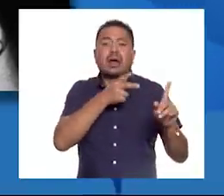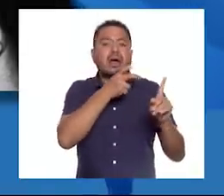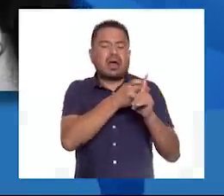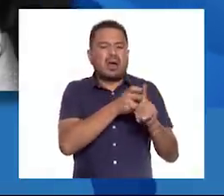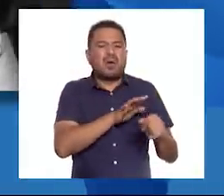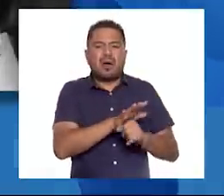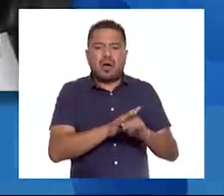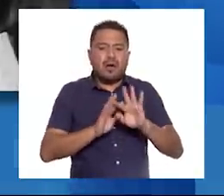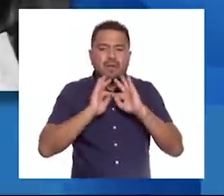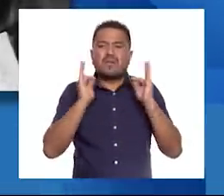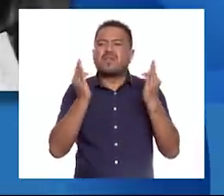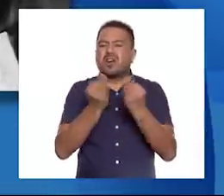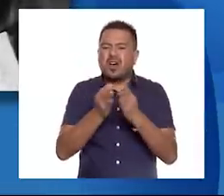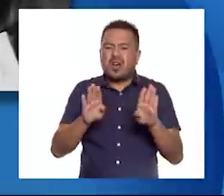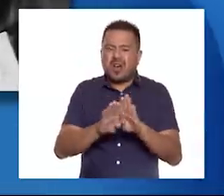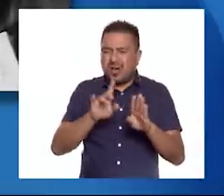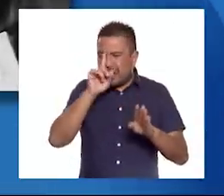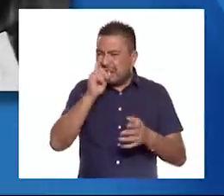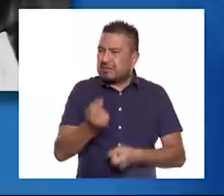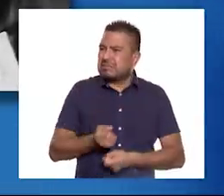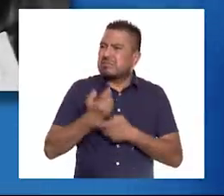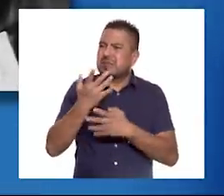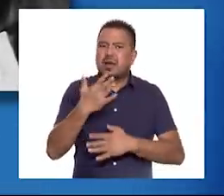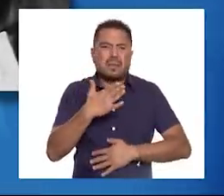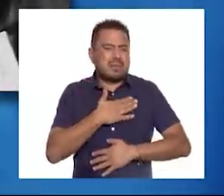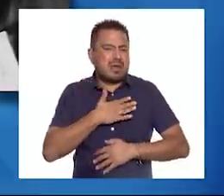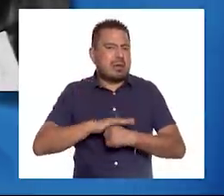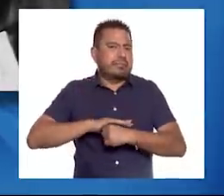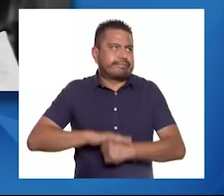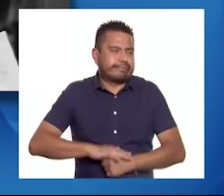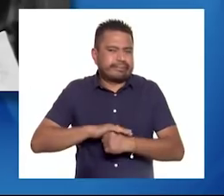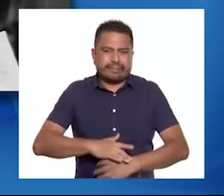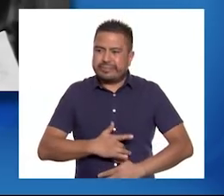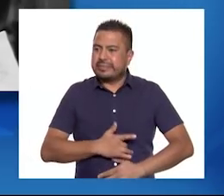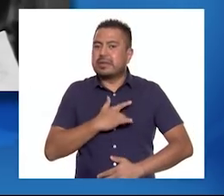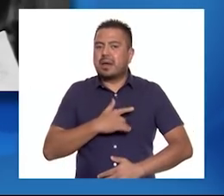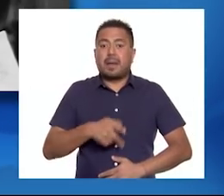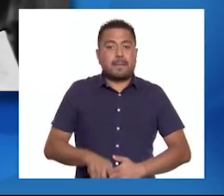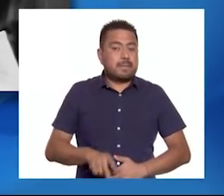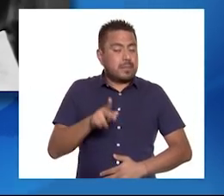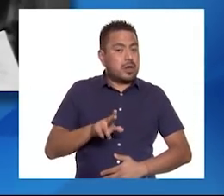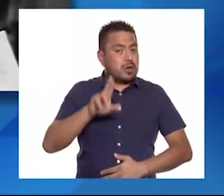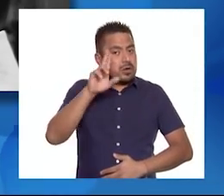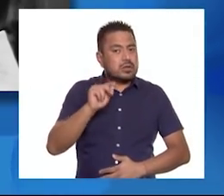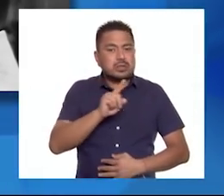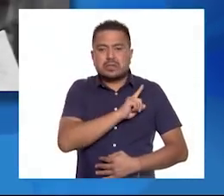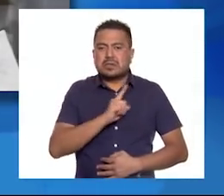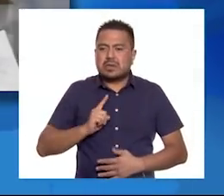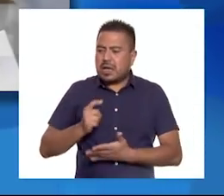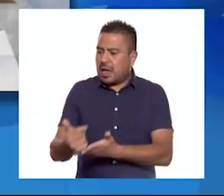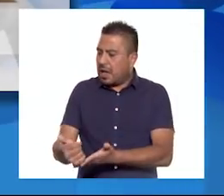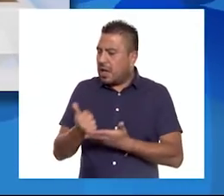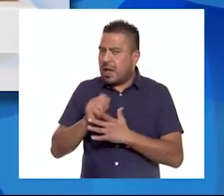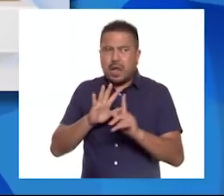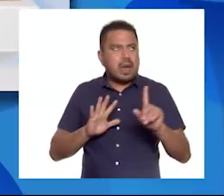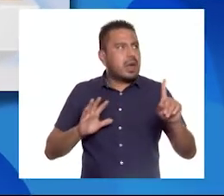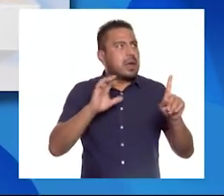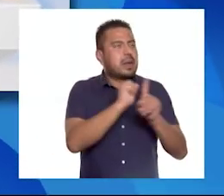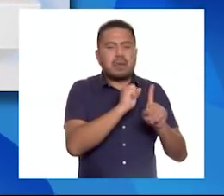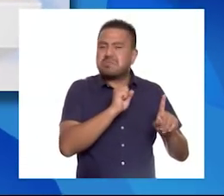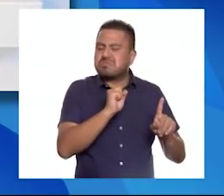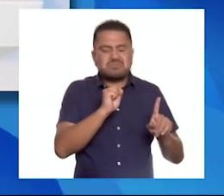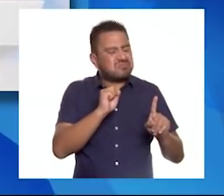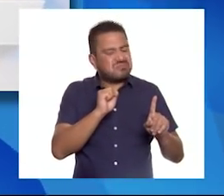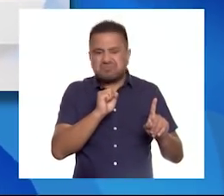es una forma desbordada de expresar nuestra frustración. Pero de ninguna manera nos ayudará a alcanzar nuestras metas.